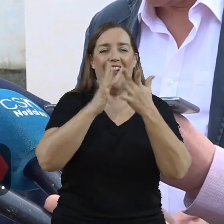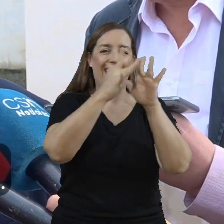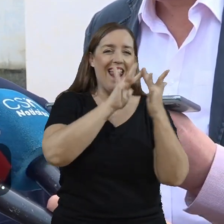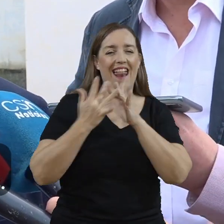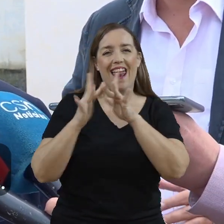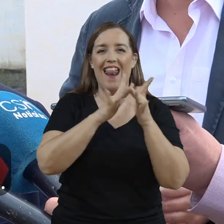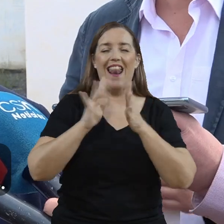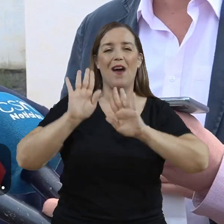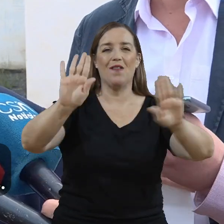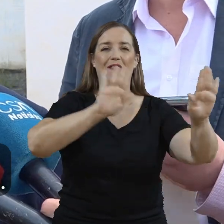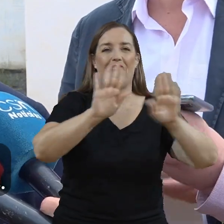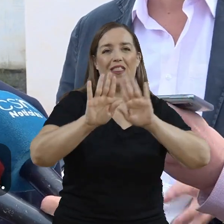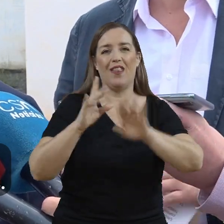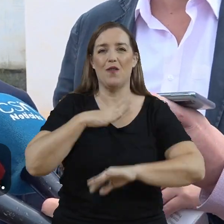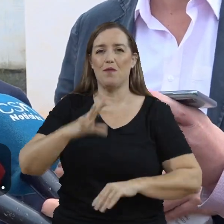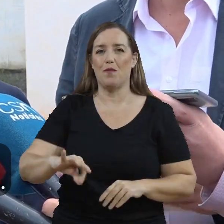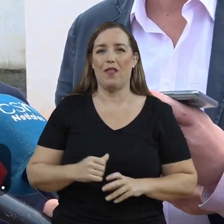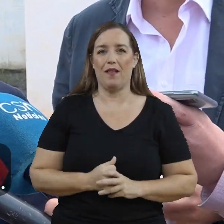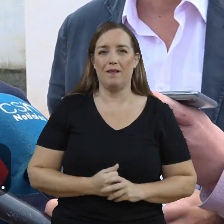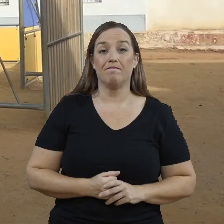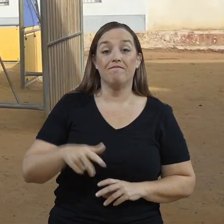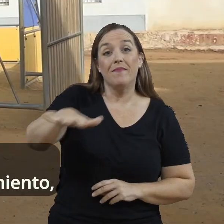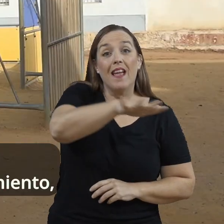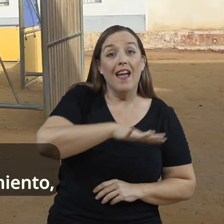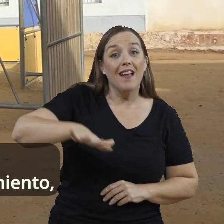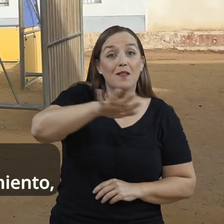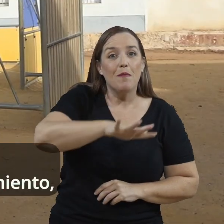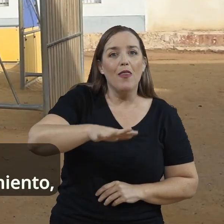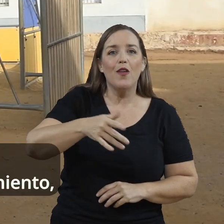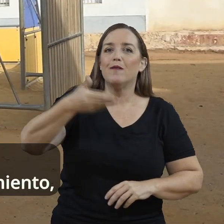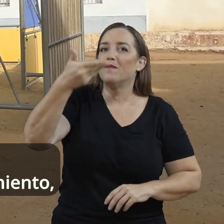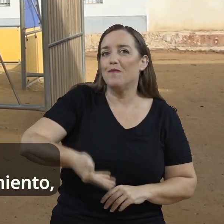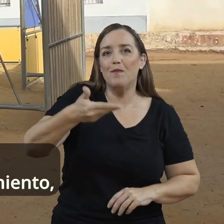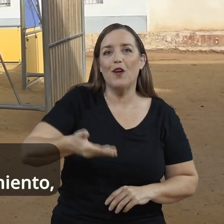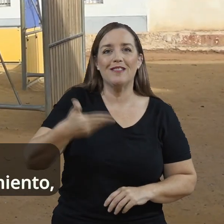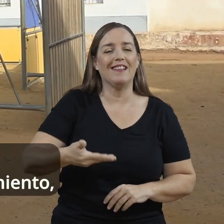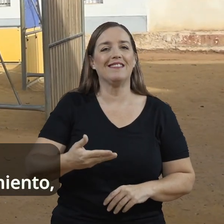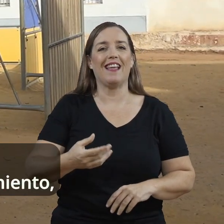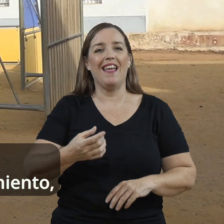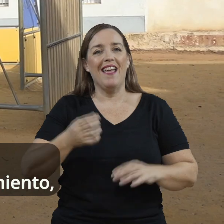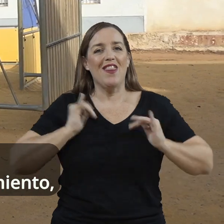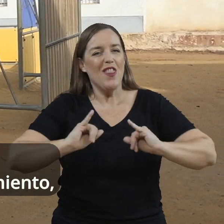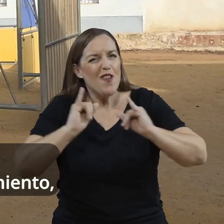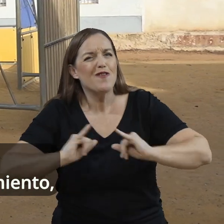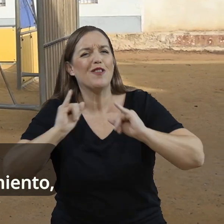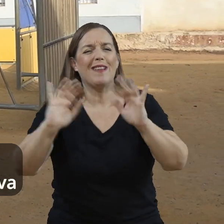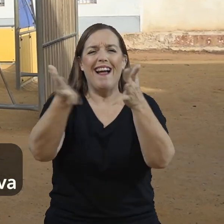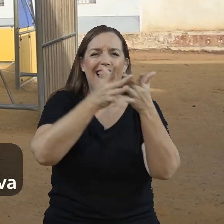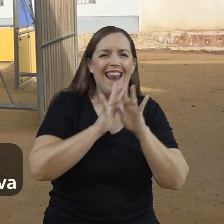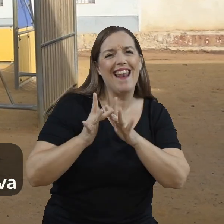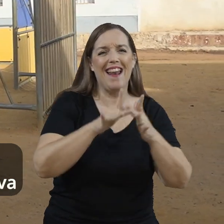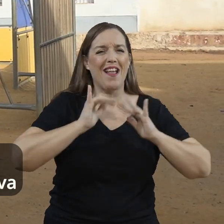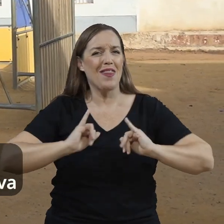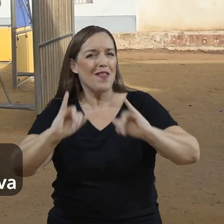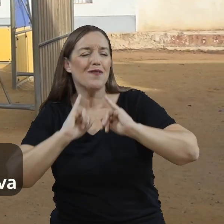vida social entre los vecinos. Estos espacios, por tanto, van a servir como lugares de ocio y esparcimiento, pero